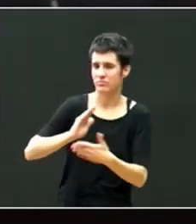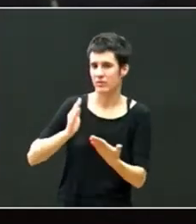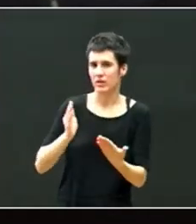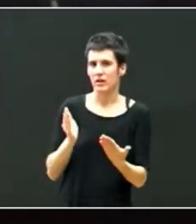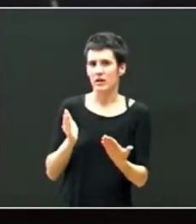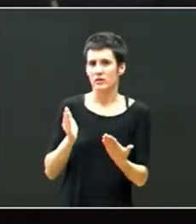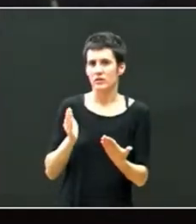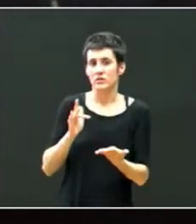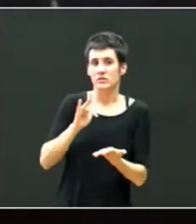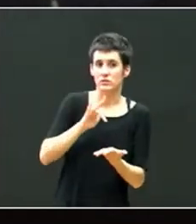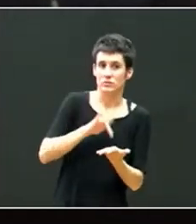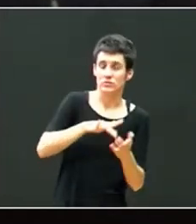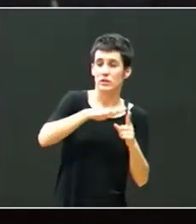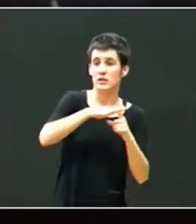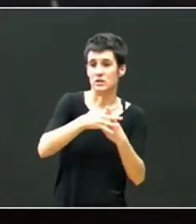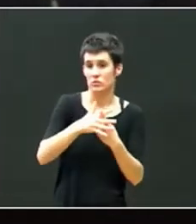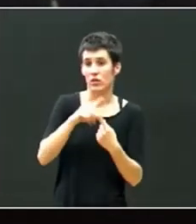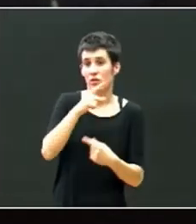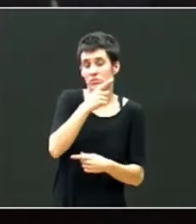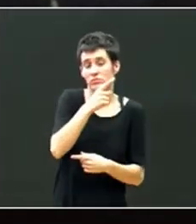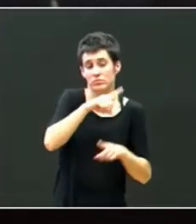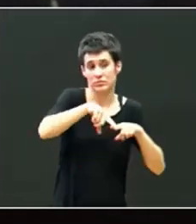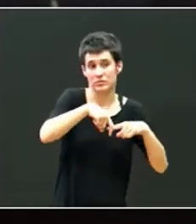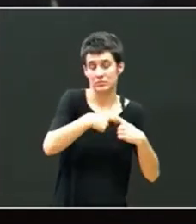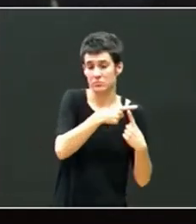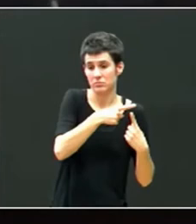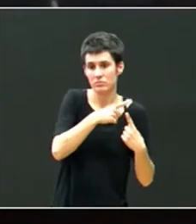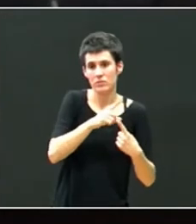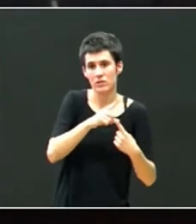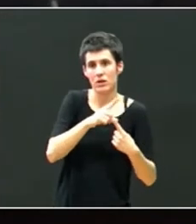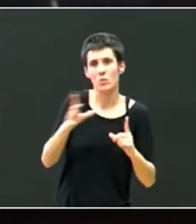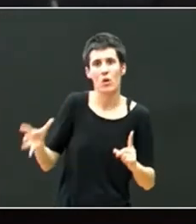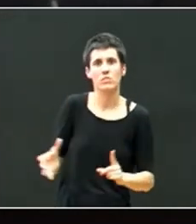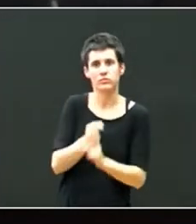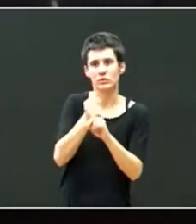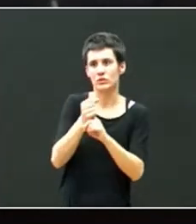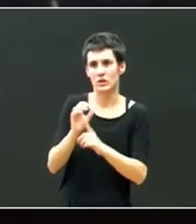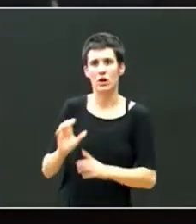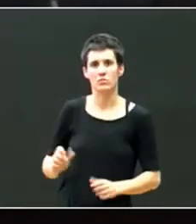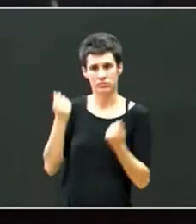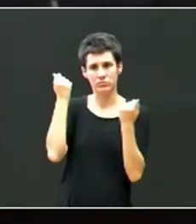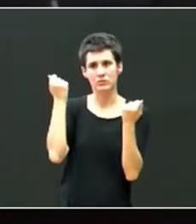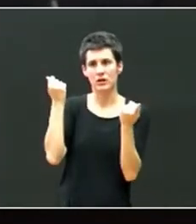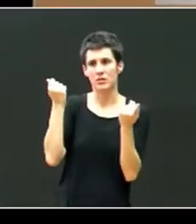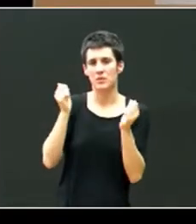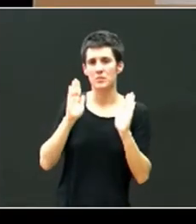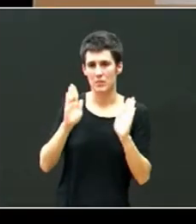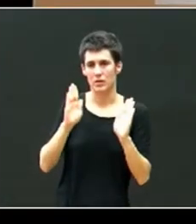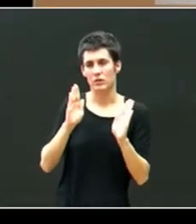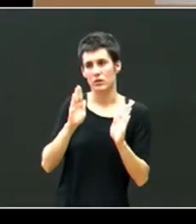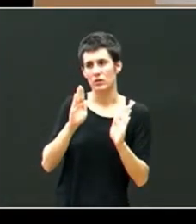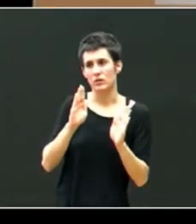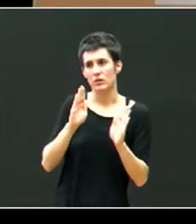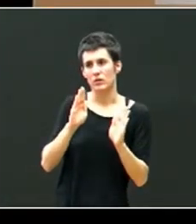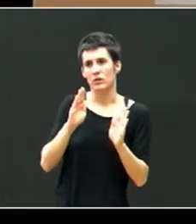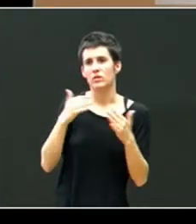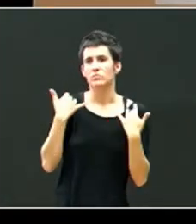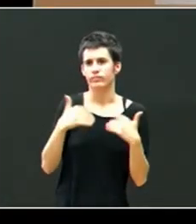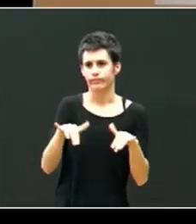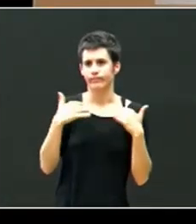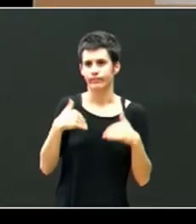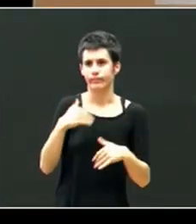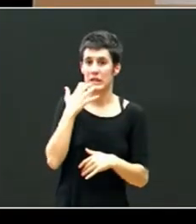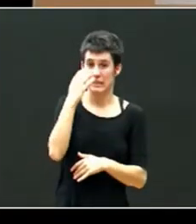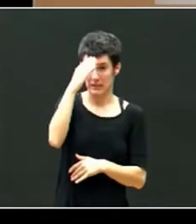y en algunos casos lo consiguen pero si es verdad que hablad con ellos que que les lleva lo suyo su